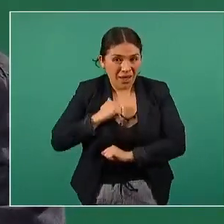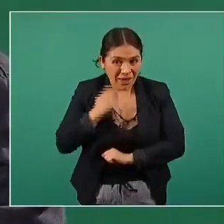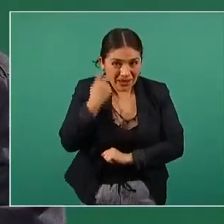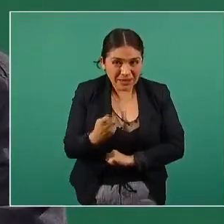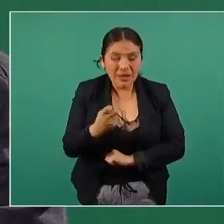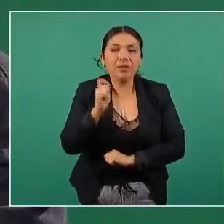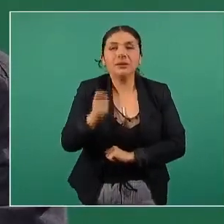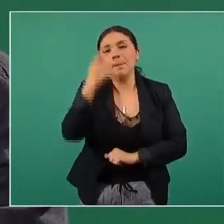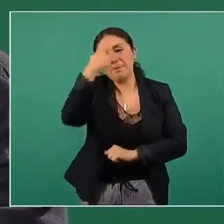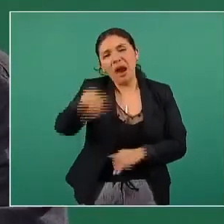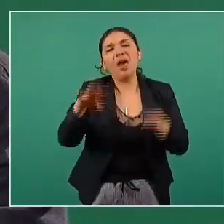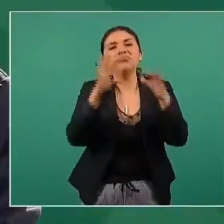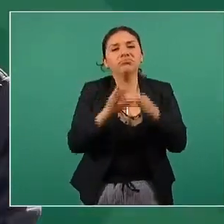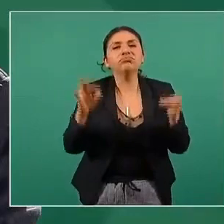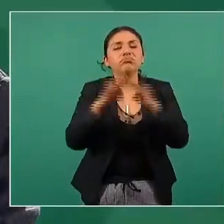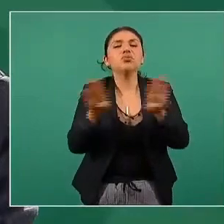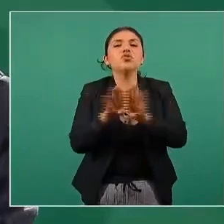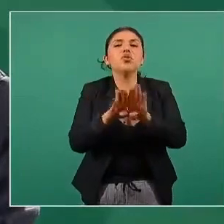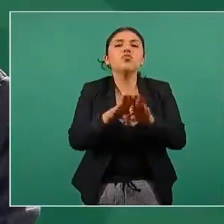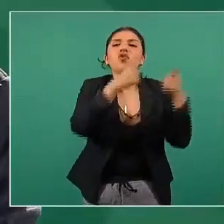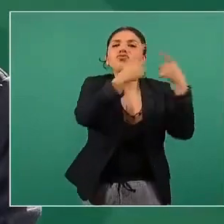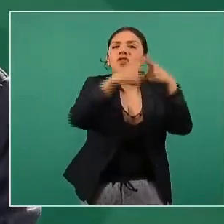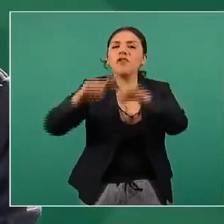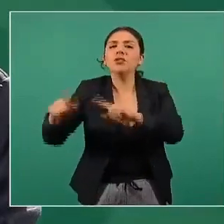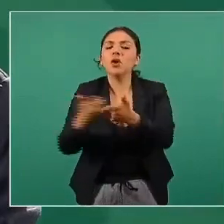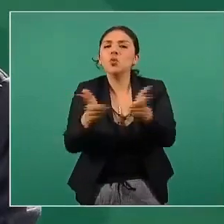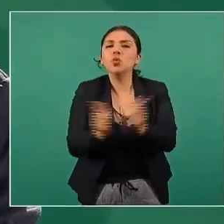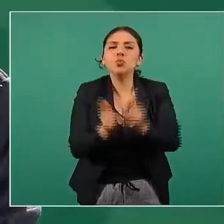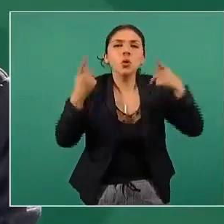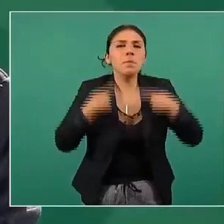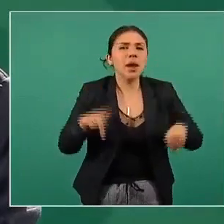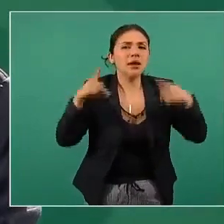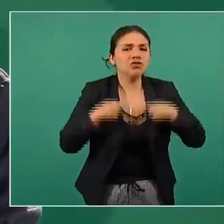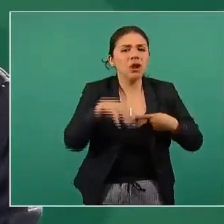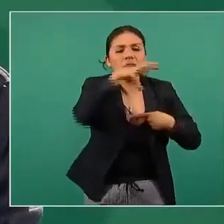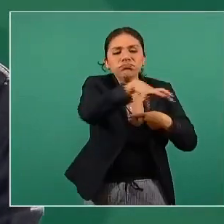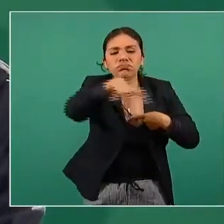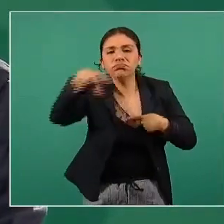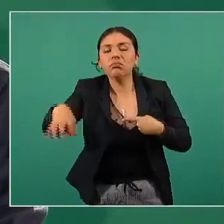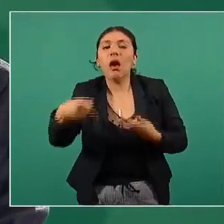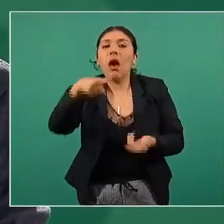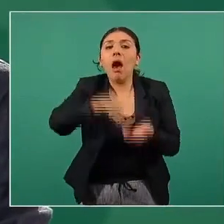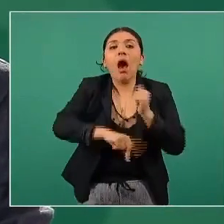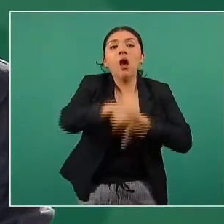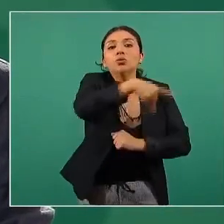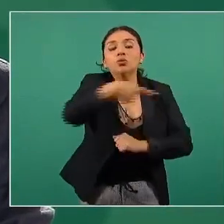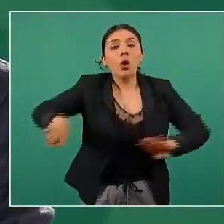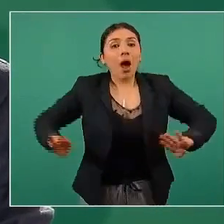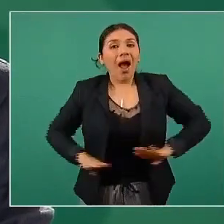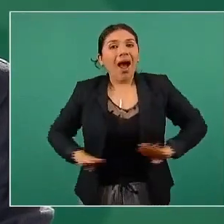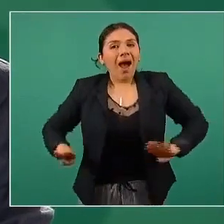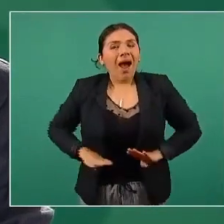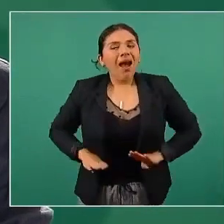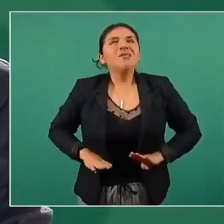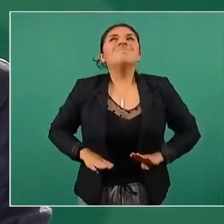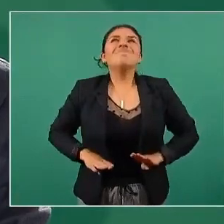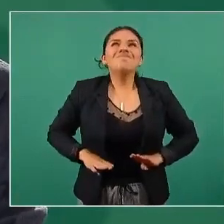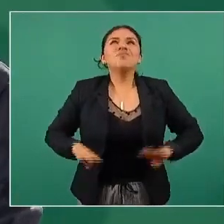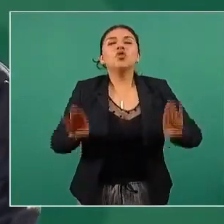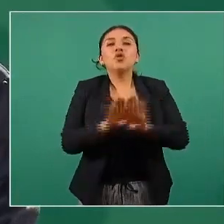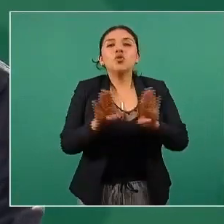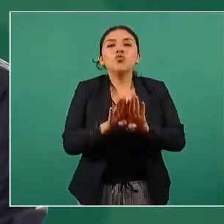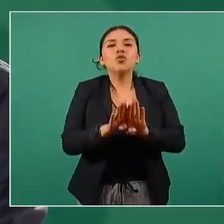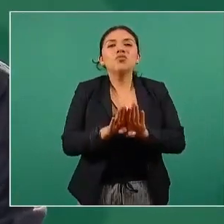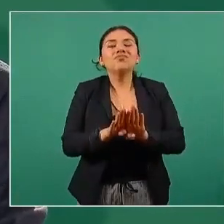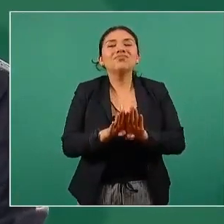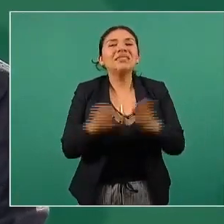se utiliza para designar a distintos grupos de población que tienen condiciones que les hacen